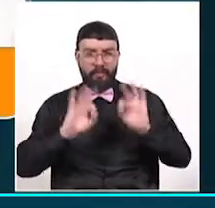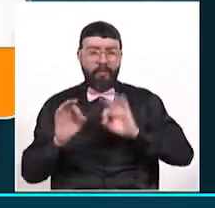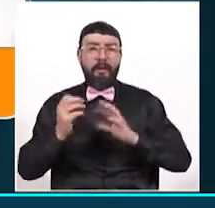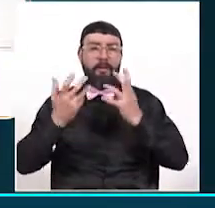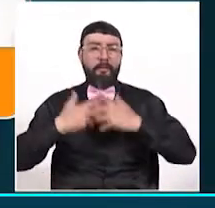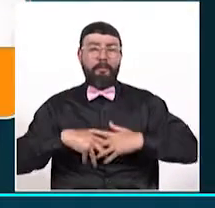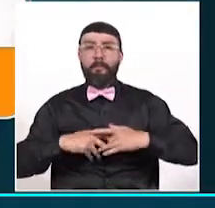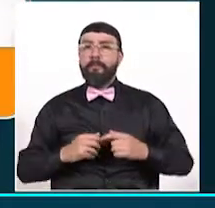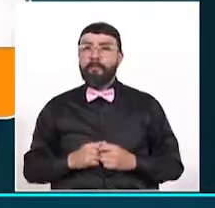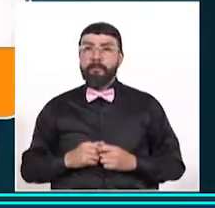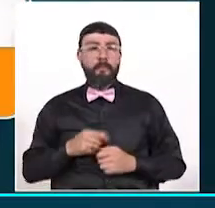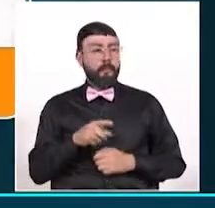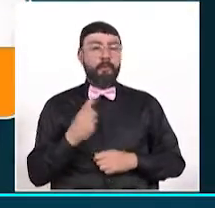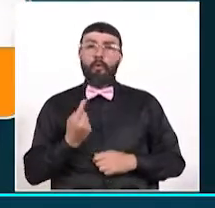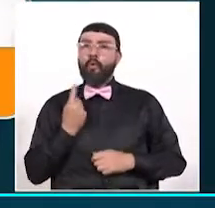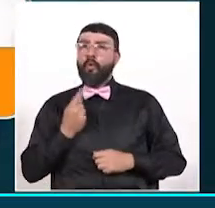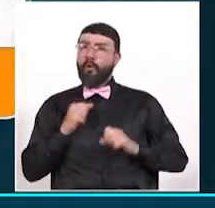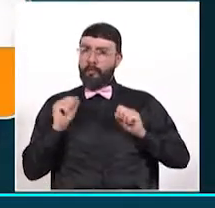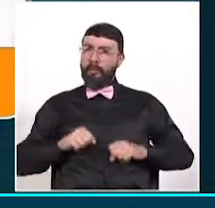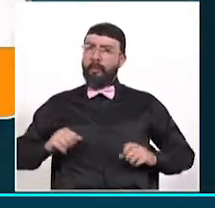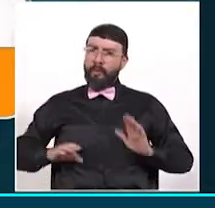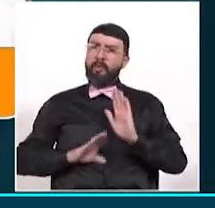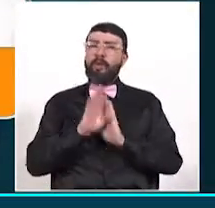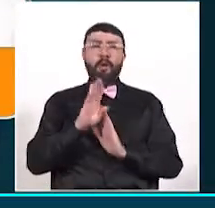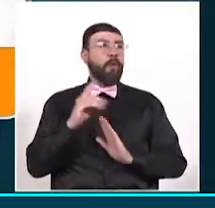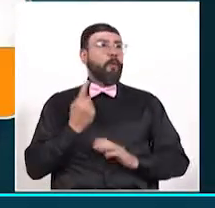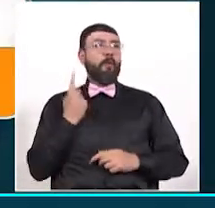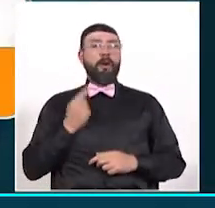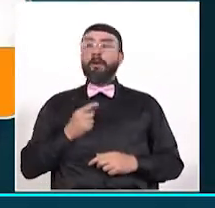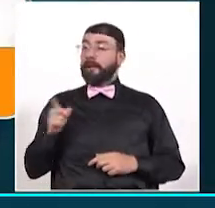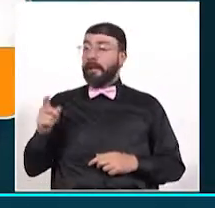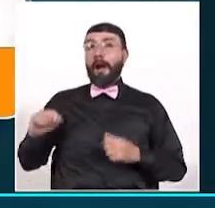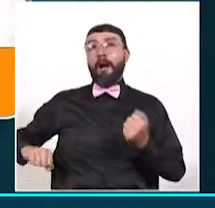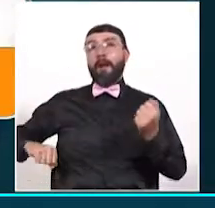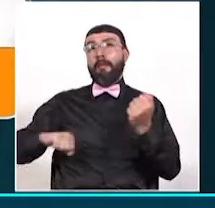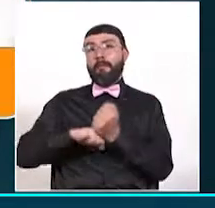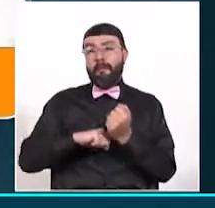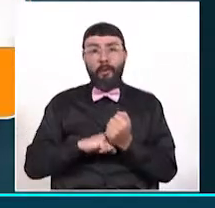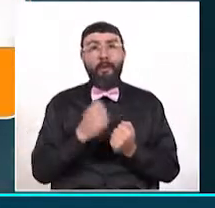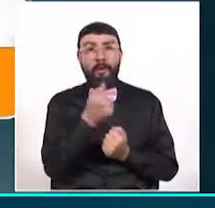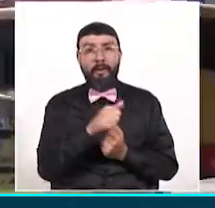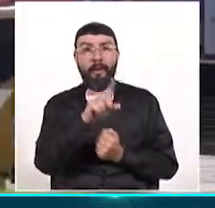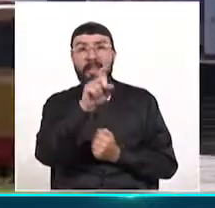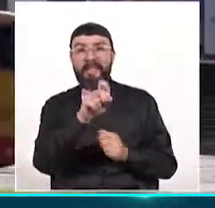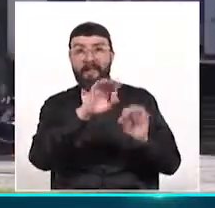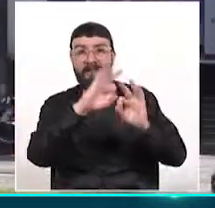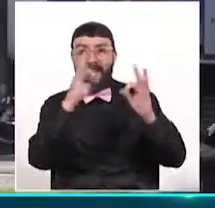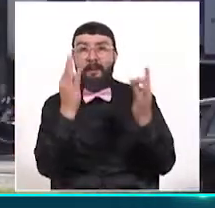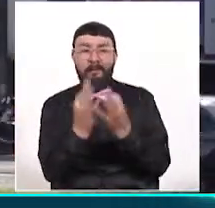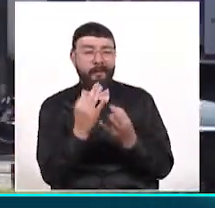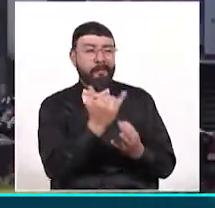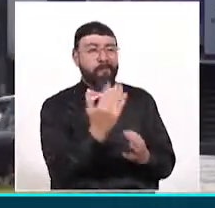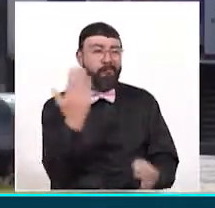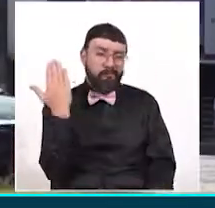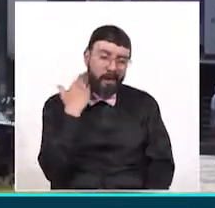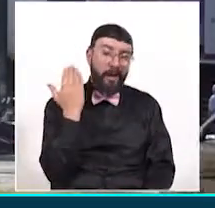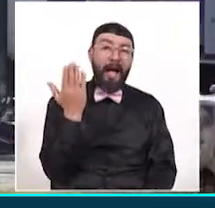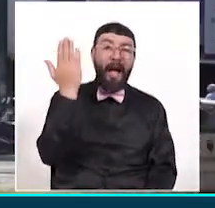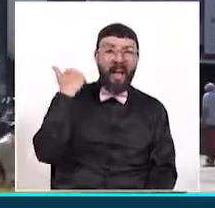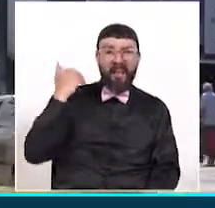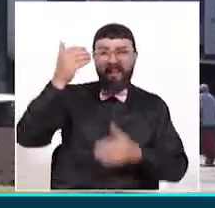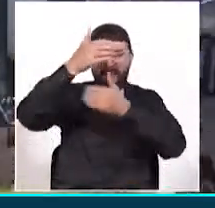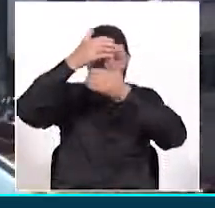Es de la única manera que podemos salir adelante, con un gran apoyo a 16 familias víctimas también del conflicto